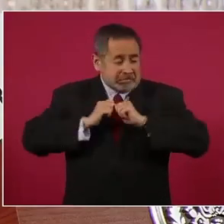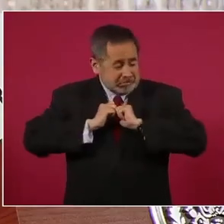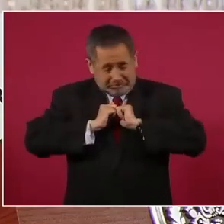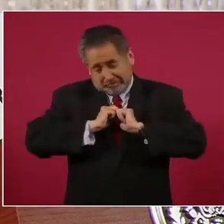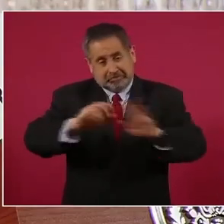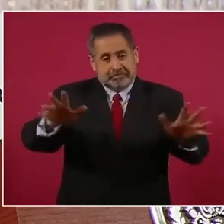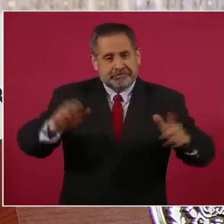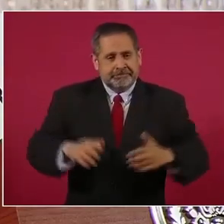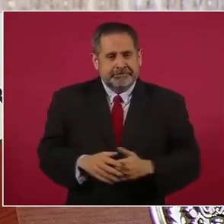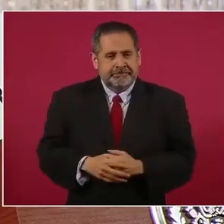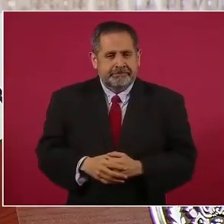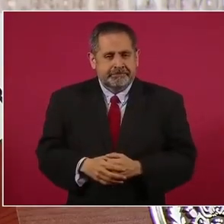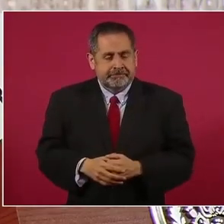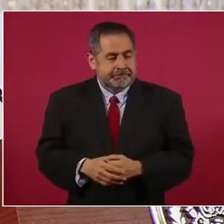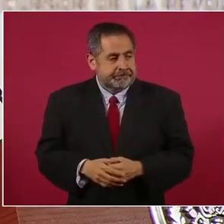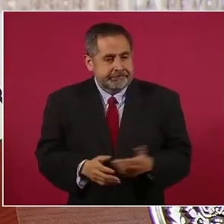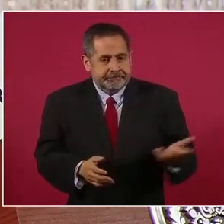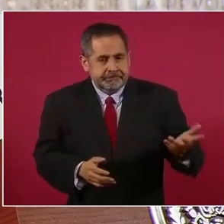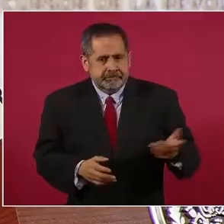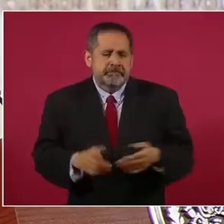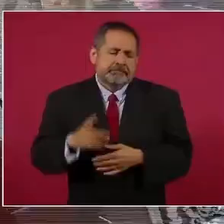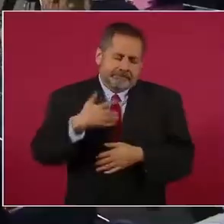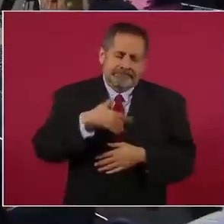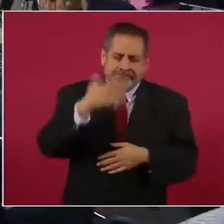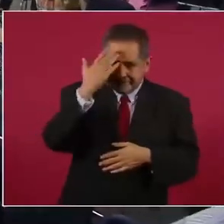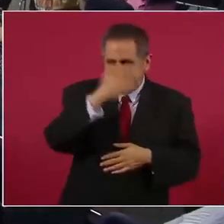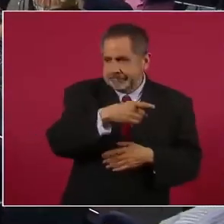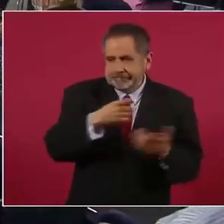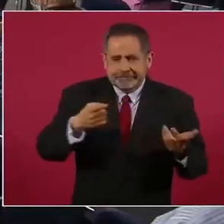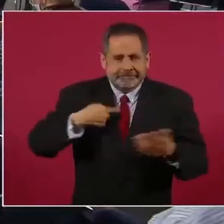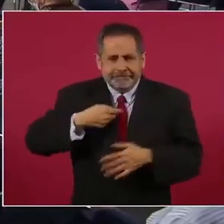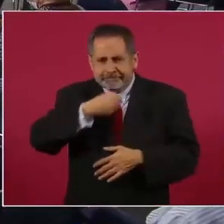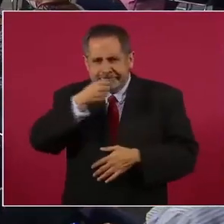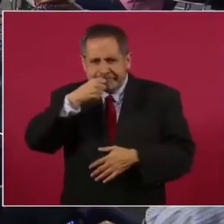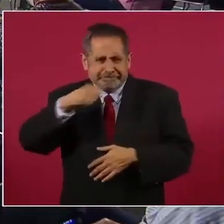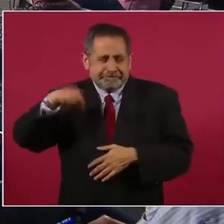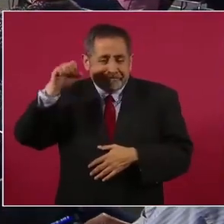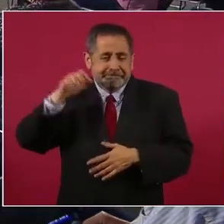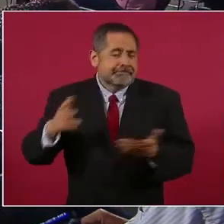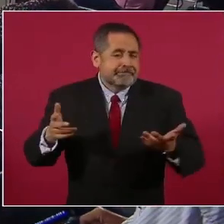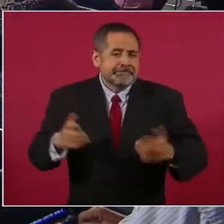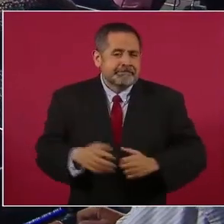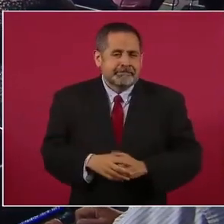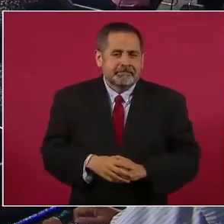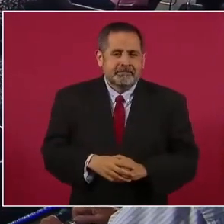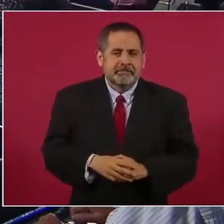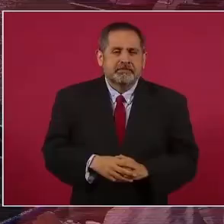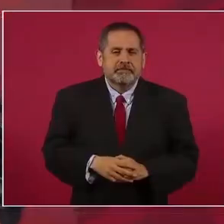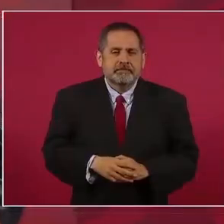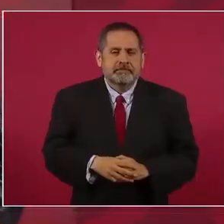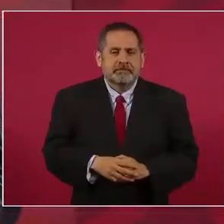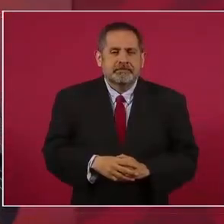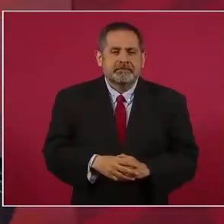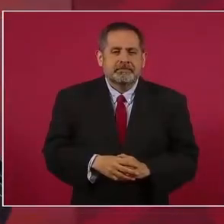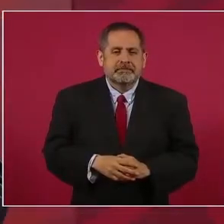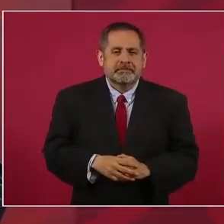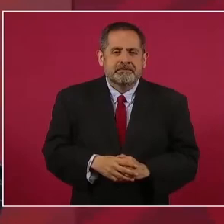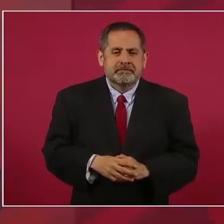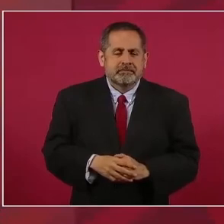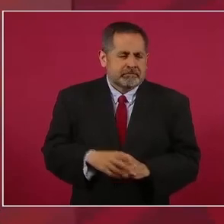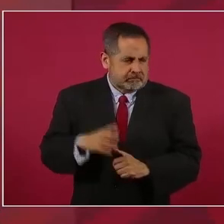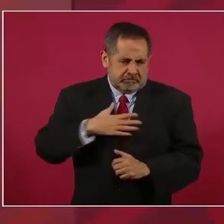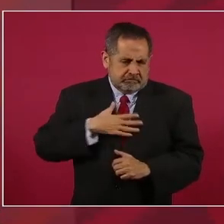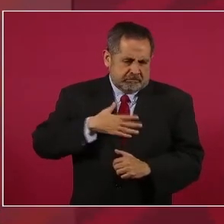Pues ya saben que estoy yocheando, nunca he